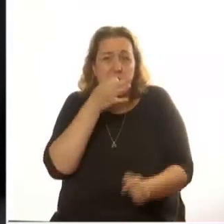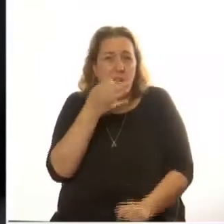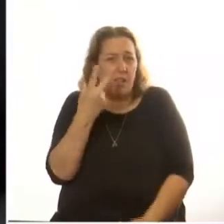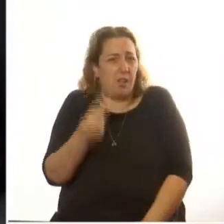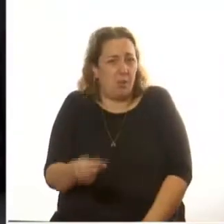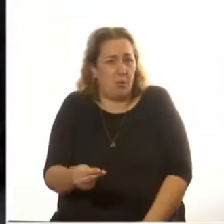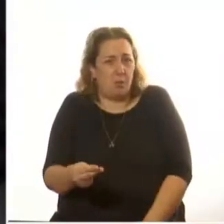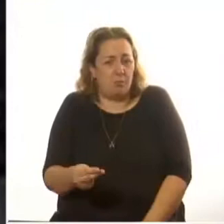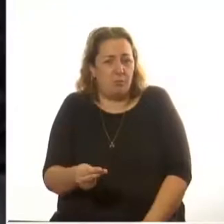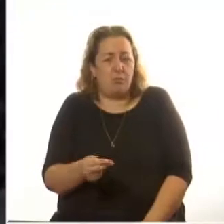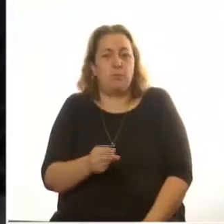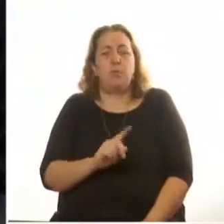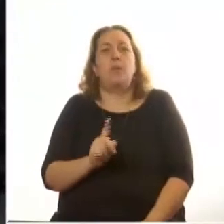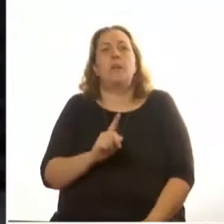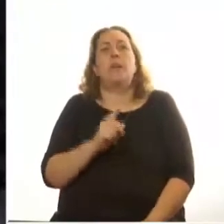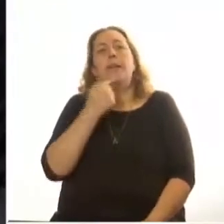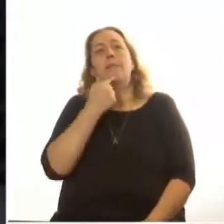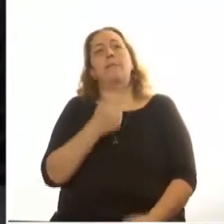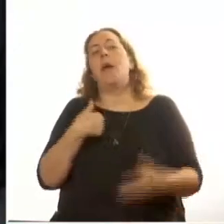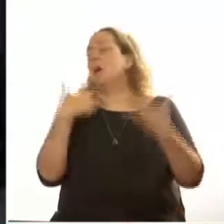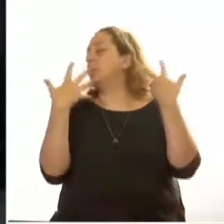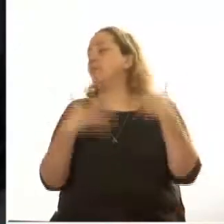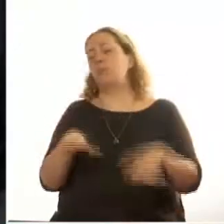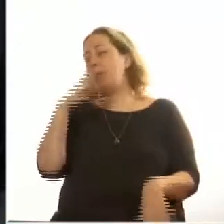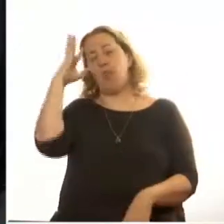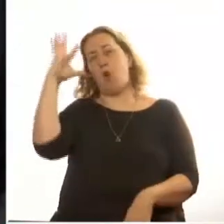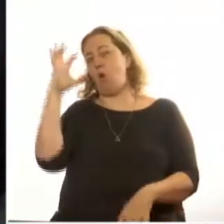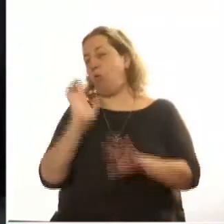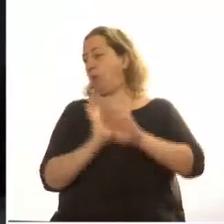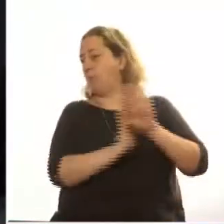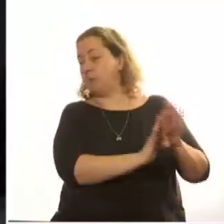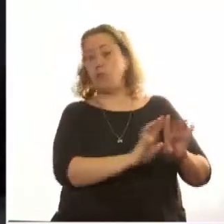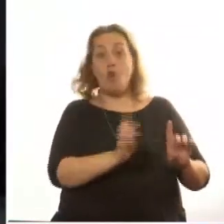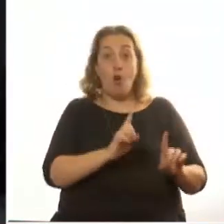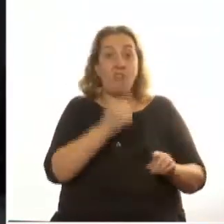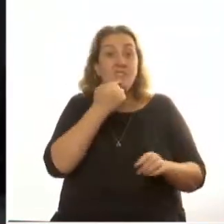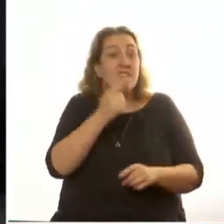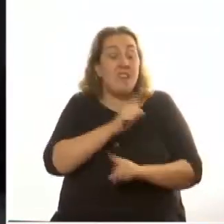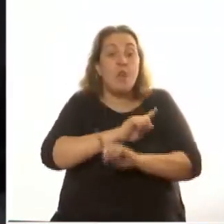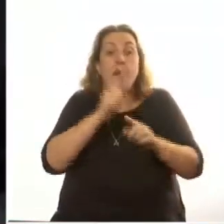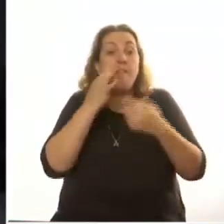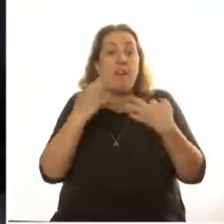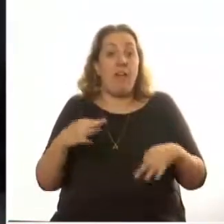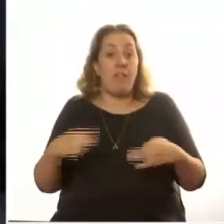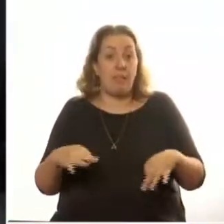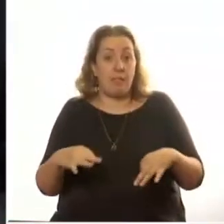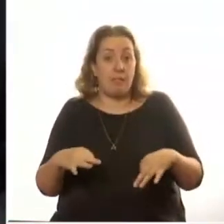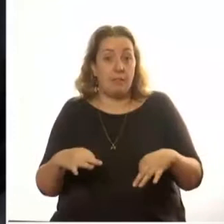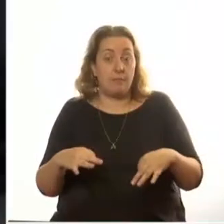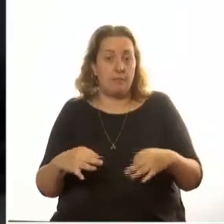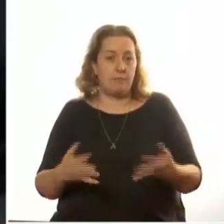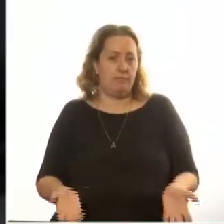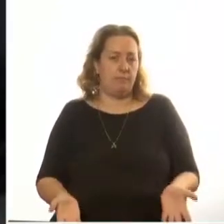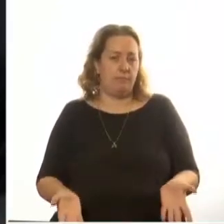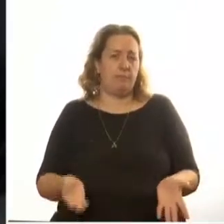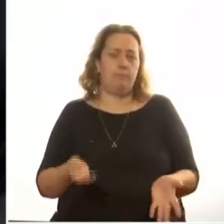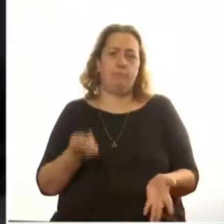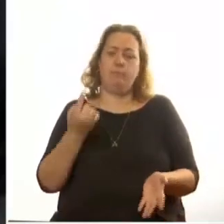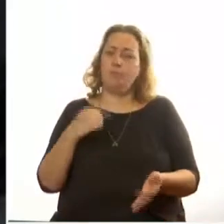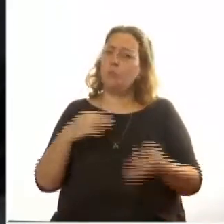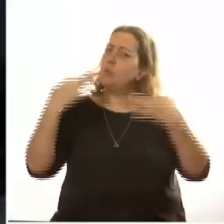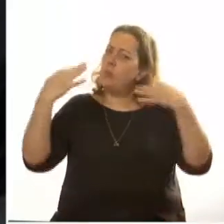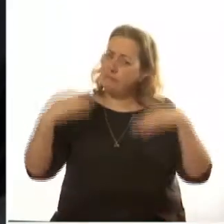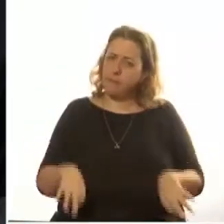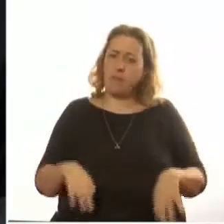No, ya que no se quiera recordar, que se niegue el holocausto. Por eso el acierto de esta sesión y el acierto de las Naciones Unidas